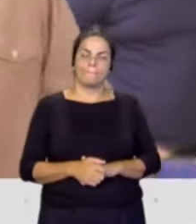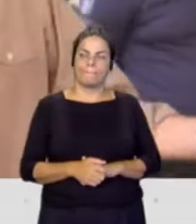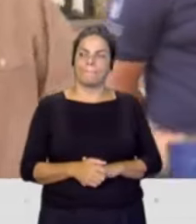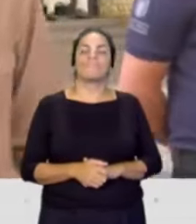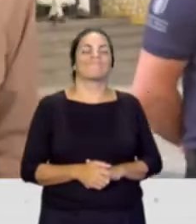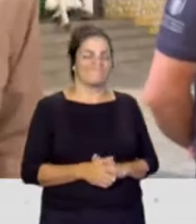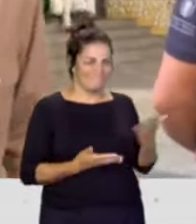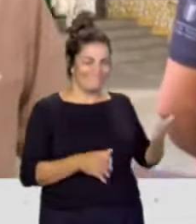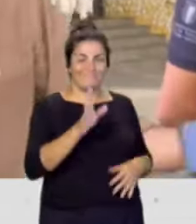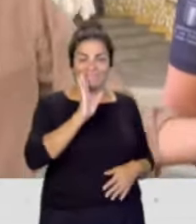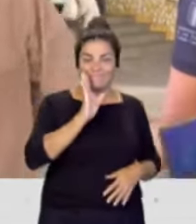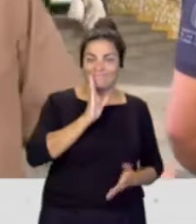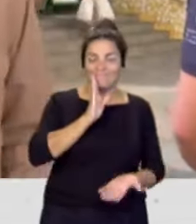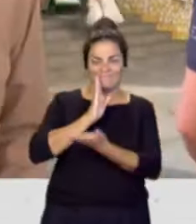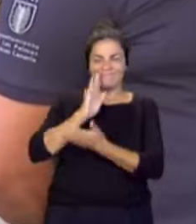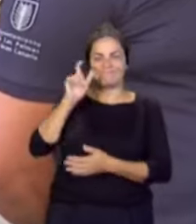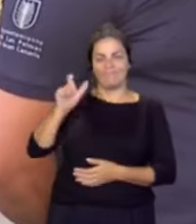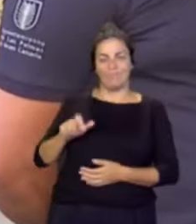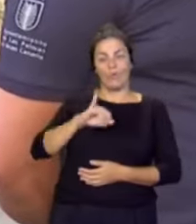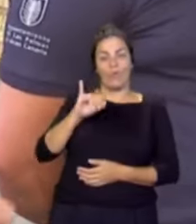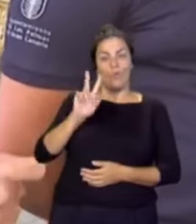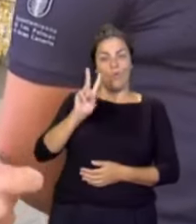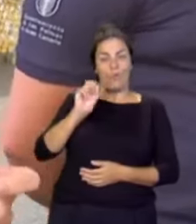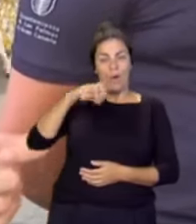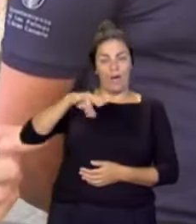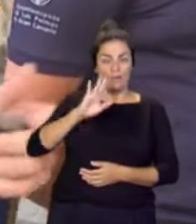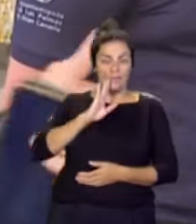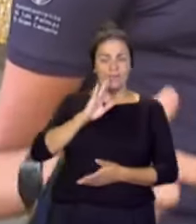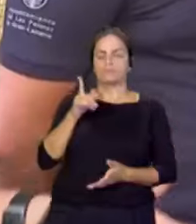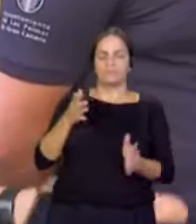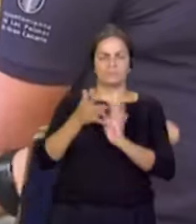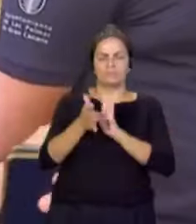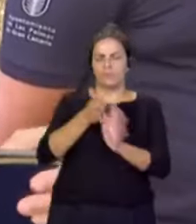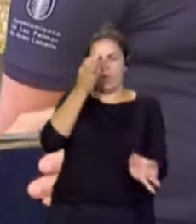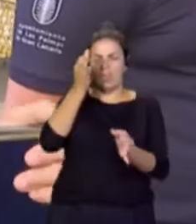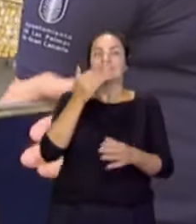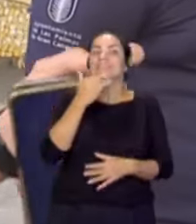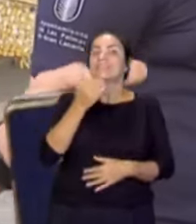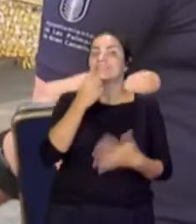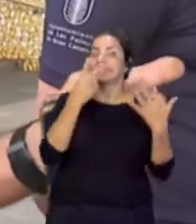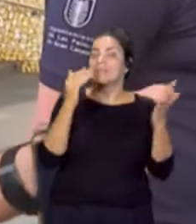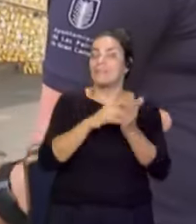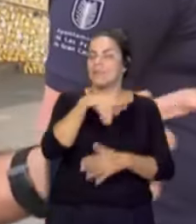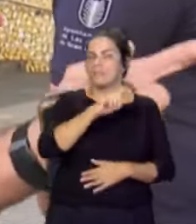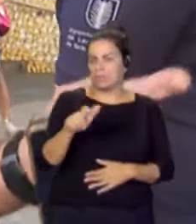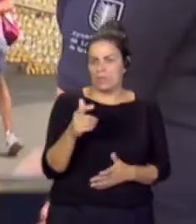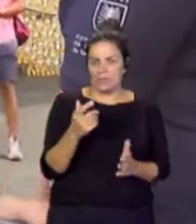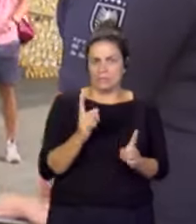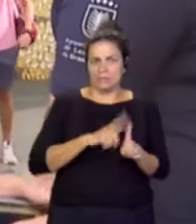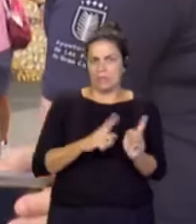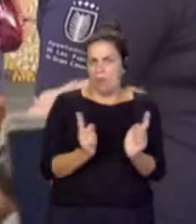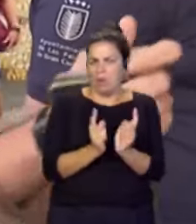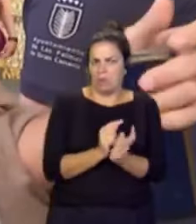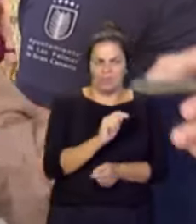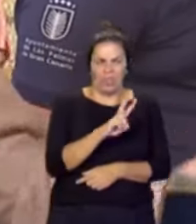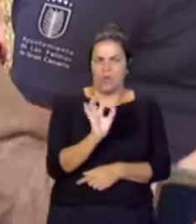Pues, como decíamos, estábamos con Juan y Medina, que nos estaba explicando esos datos. Casi 7.000 personas en menos de unos minutos, unos dos o